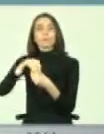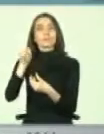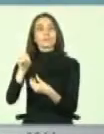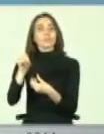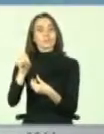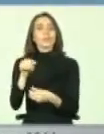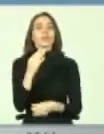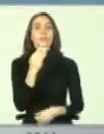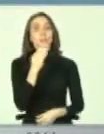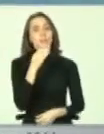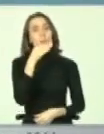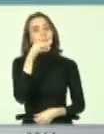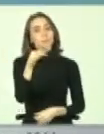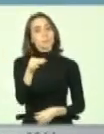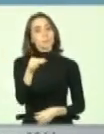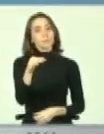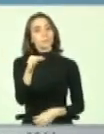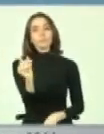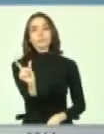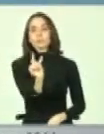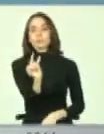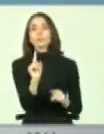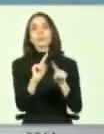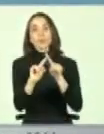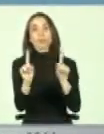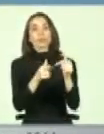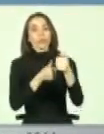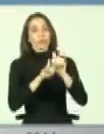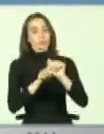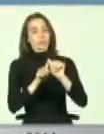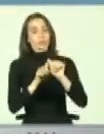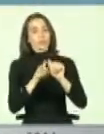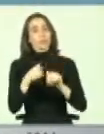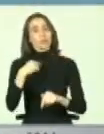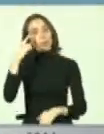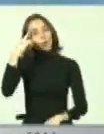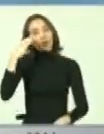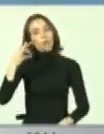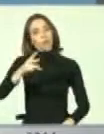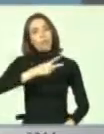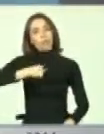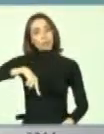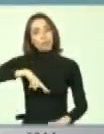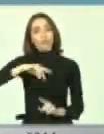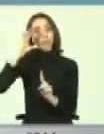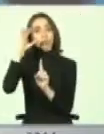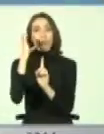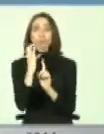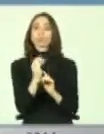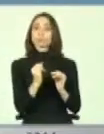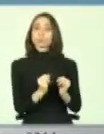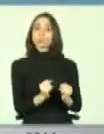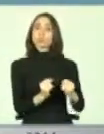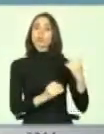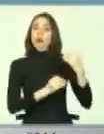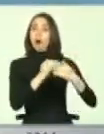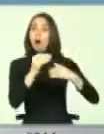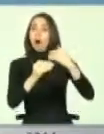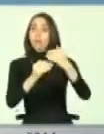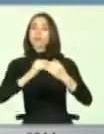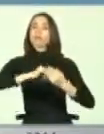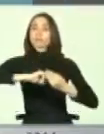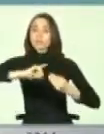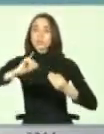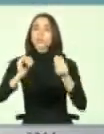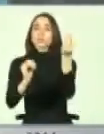también les quiero dejar planteado brevemente otro desafío. Yo creo que nosotros culturalmente podemos avanzar, podemos seguir